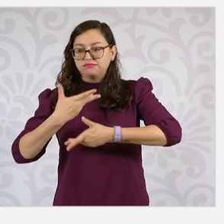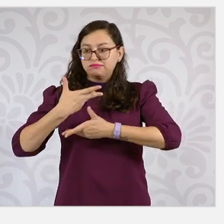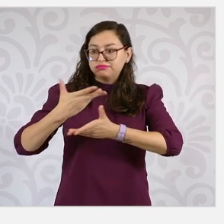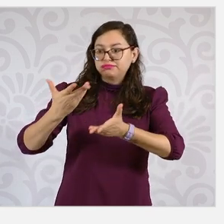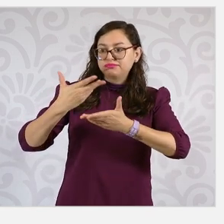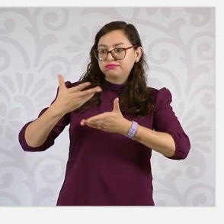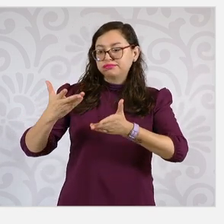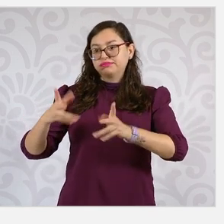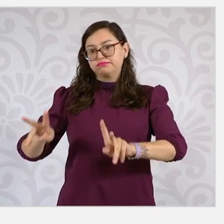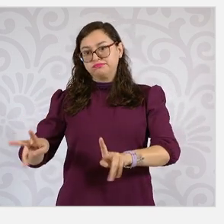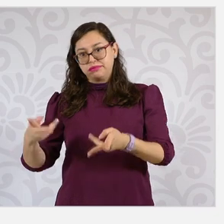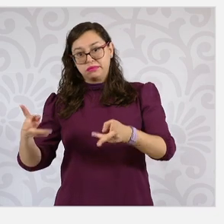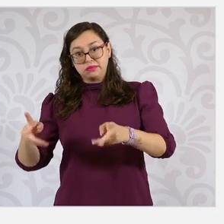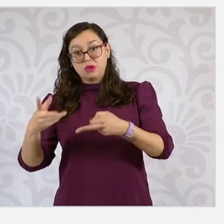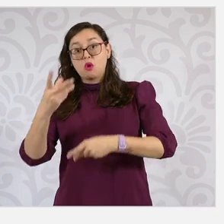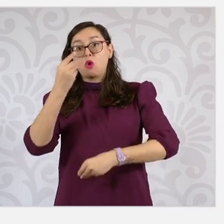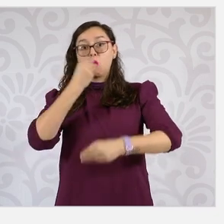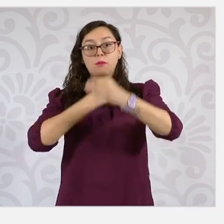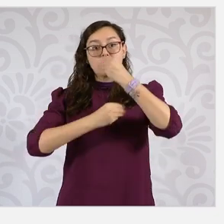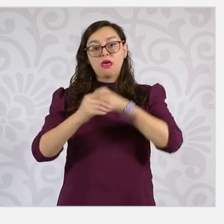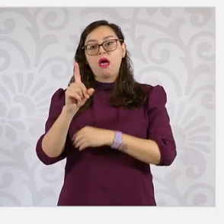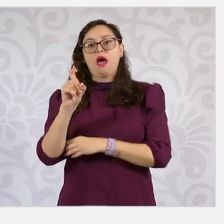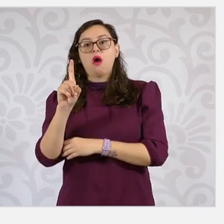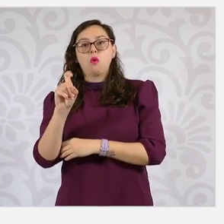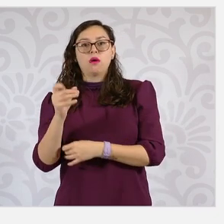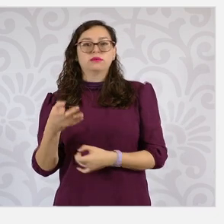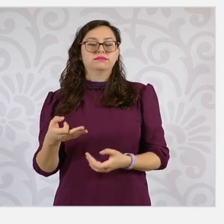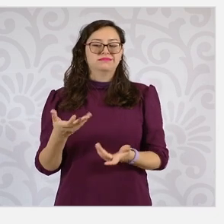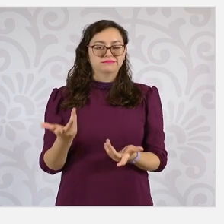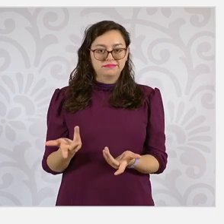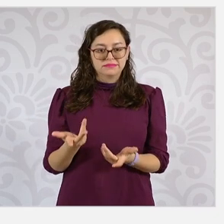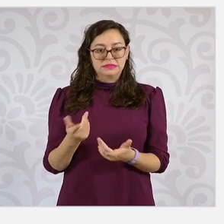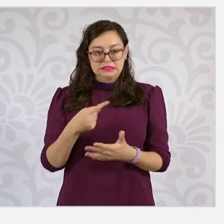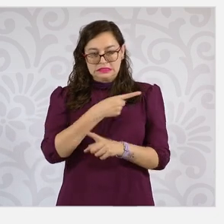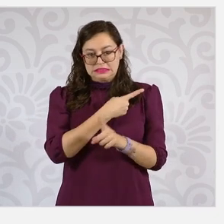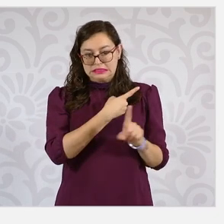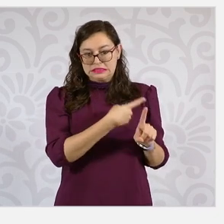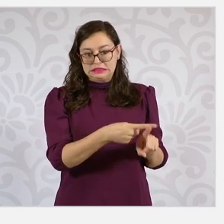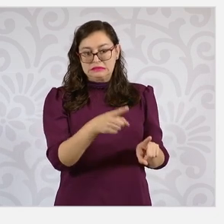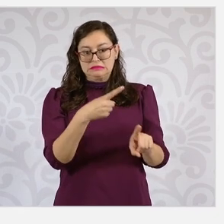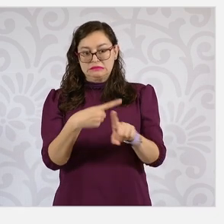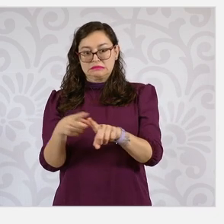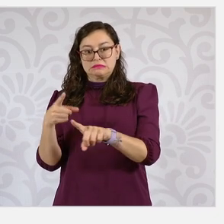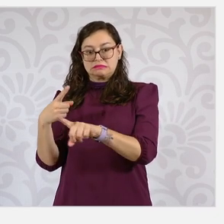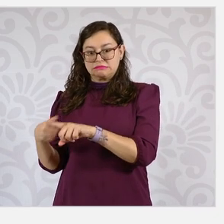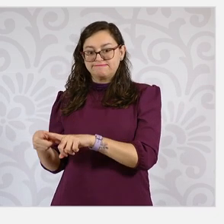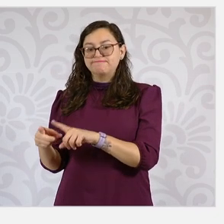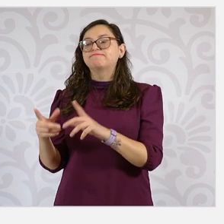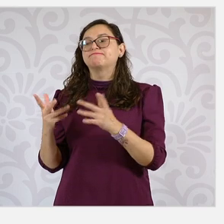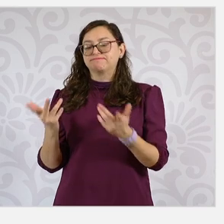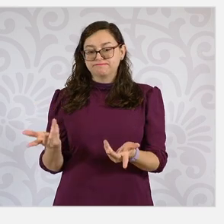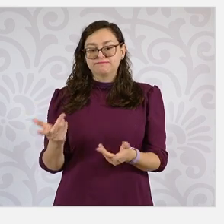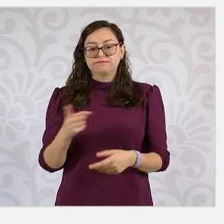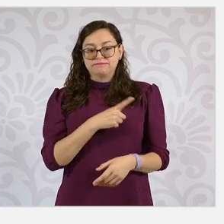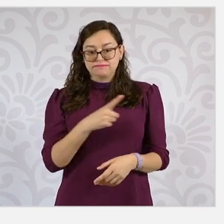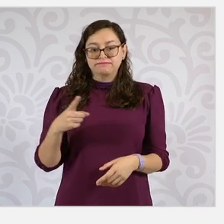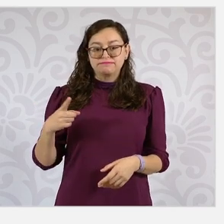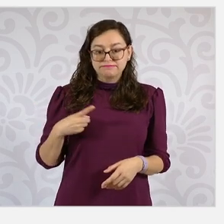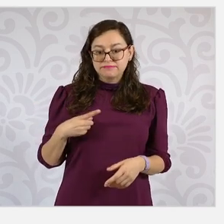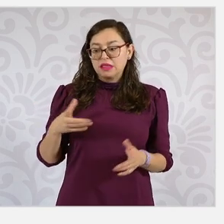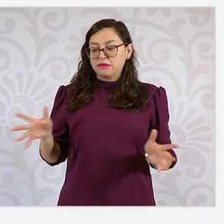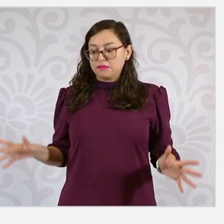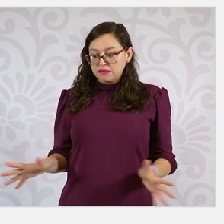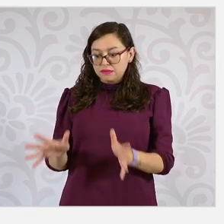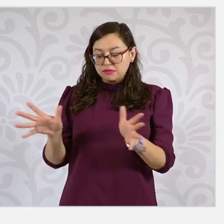el expendio de los alimentos y bebidas preparados, procesados y agranel, así como el fomento de los estilos de vida saludables